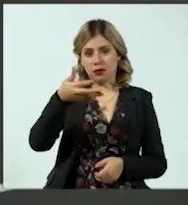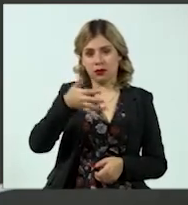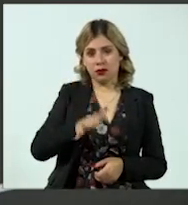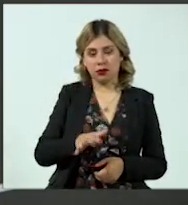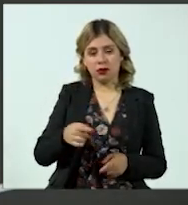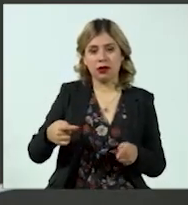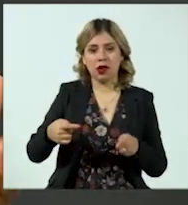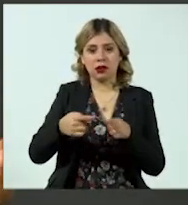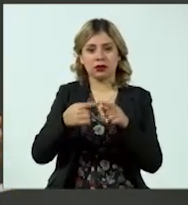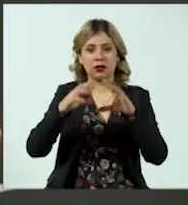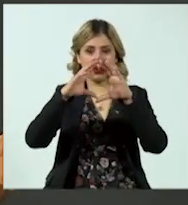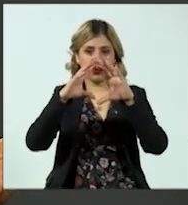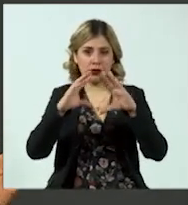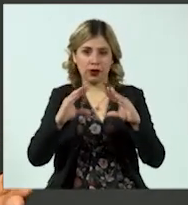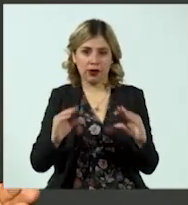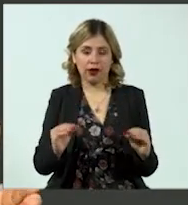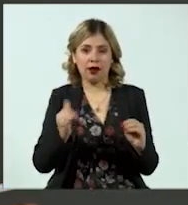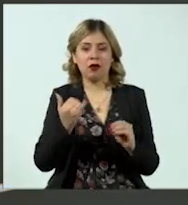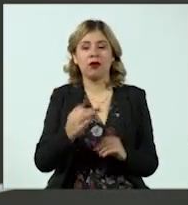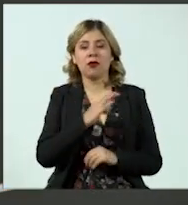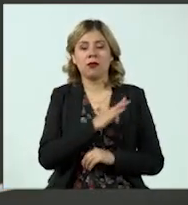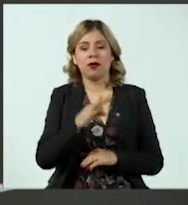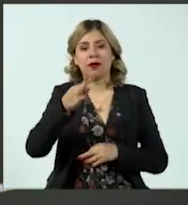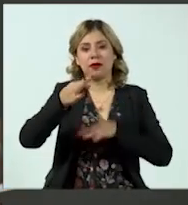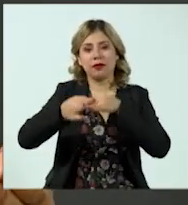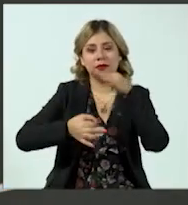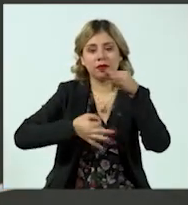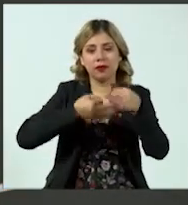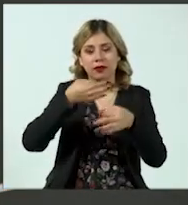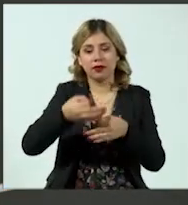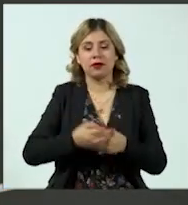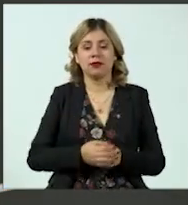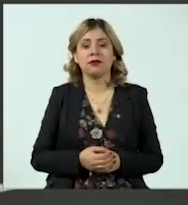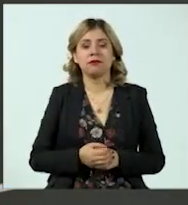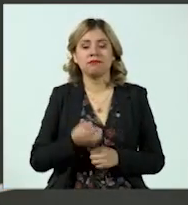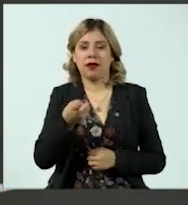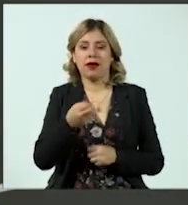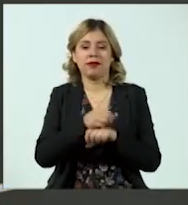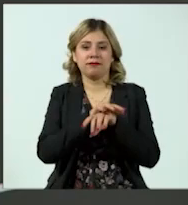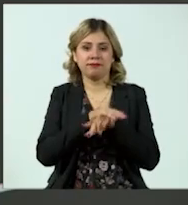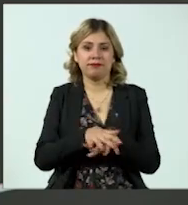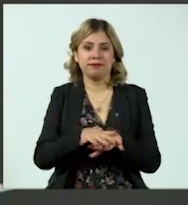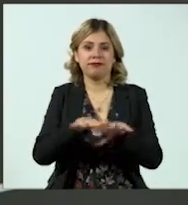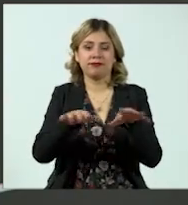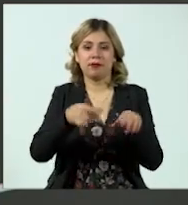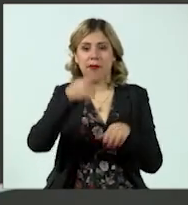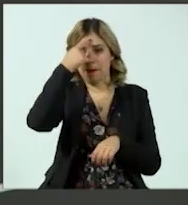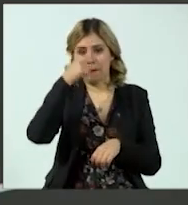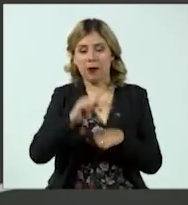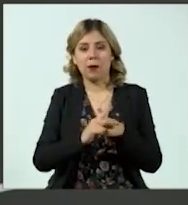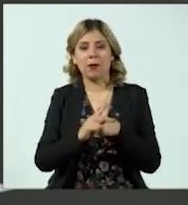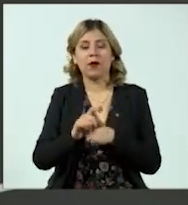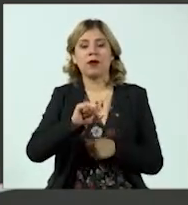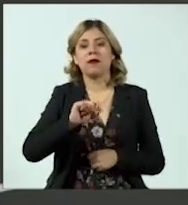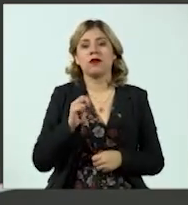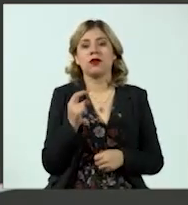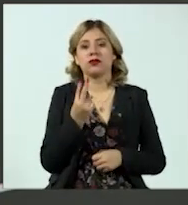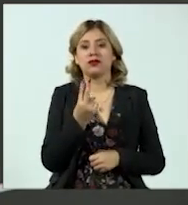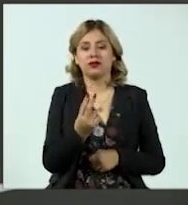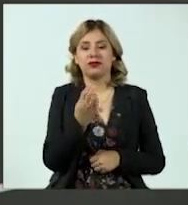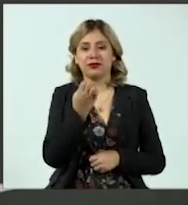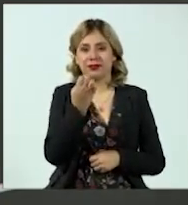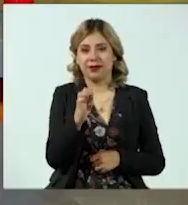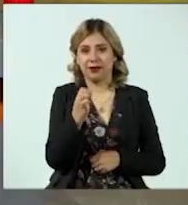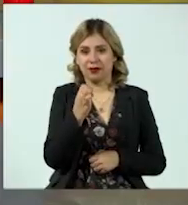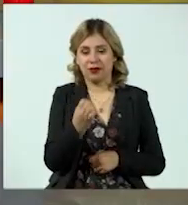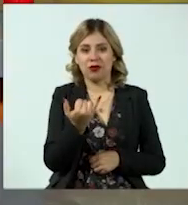Goyado y esperar el término de la convocatoria. Se abrió esta posibilidad el 22 de enero pasado